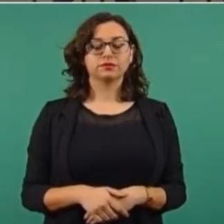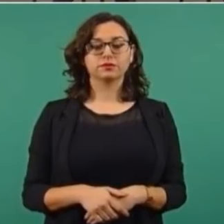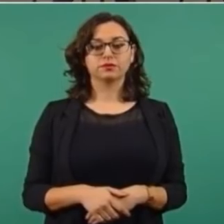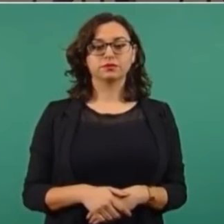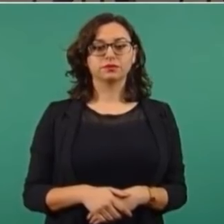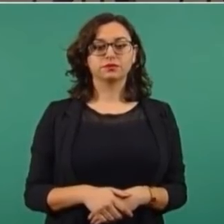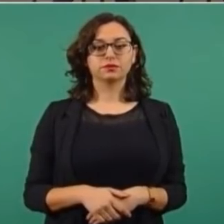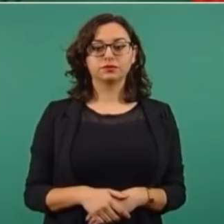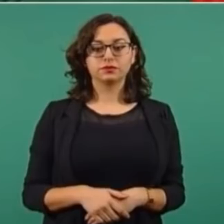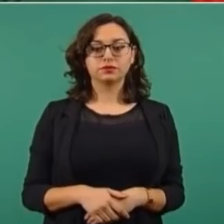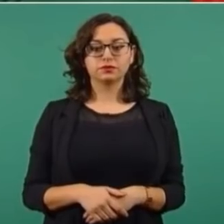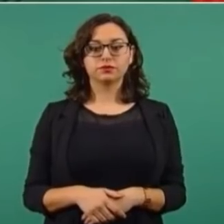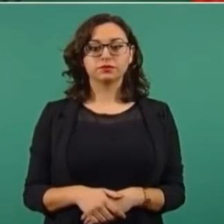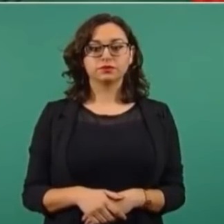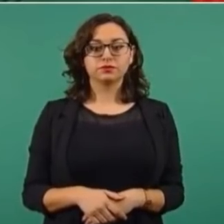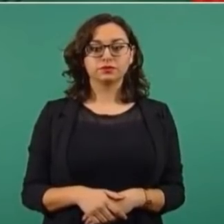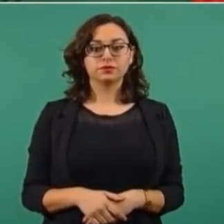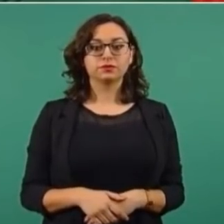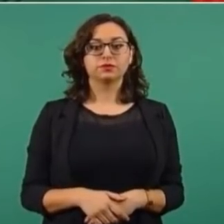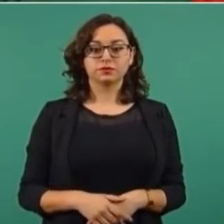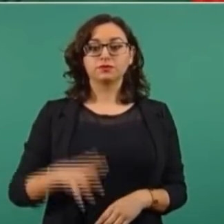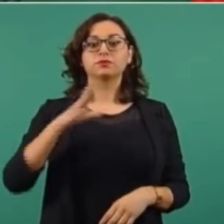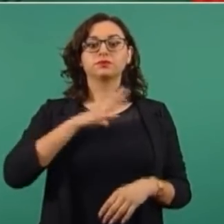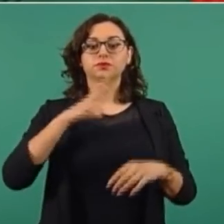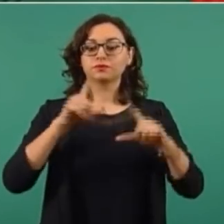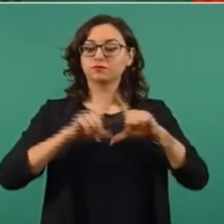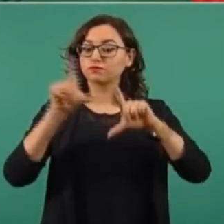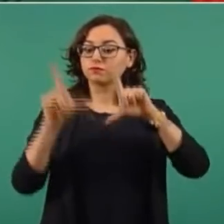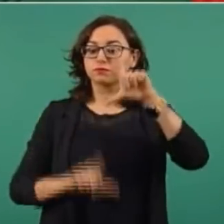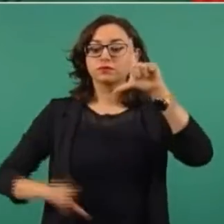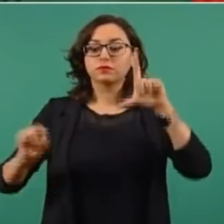hay país para todos